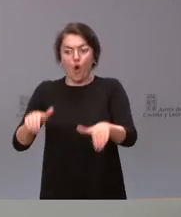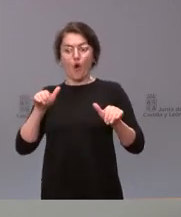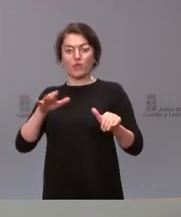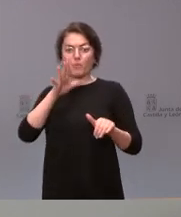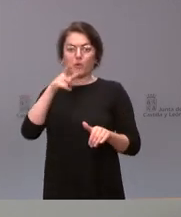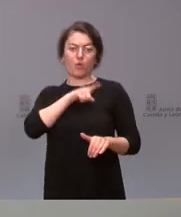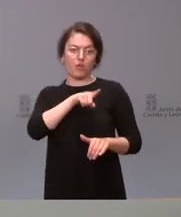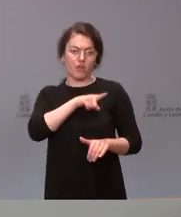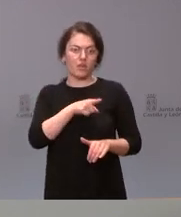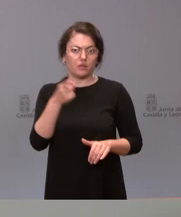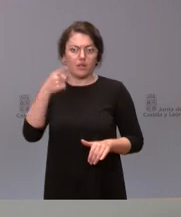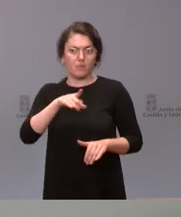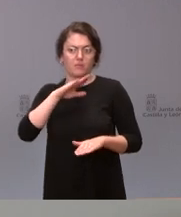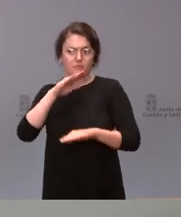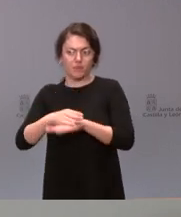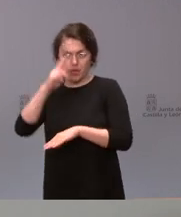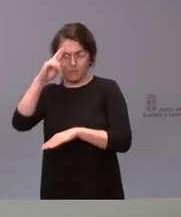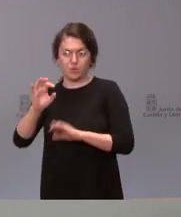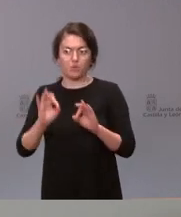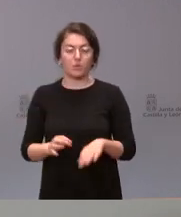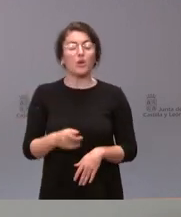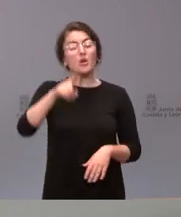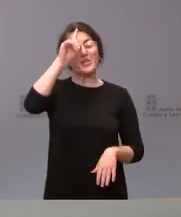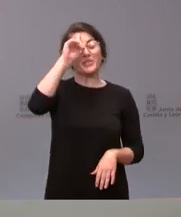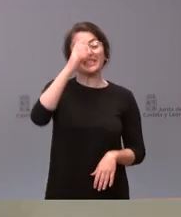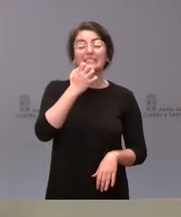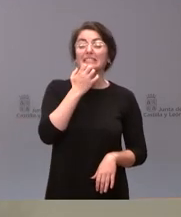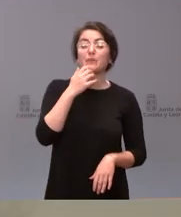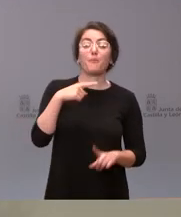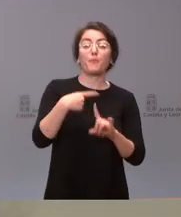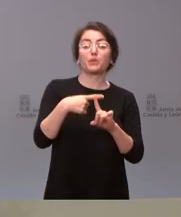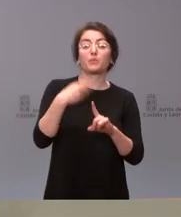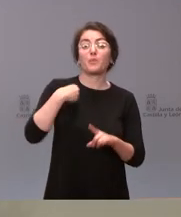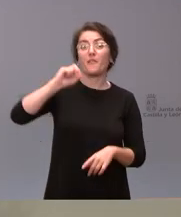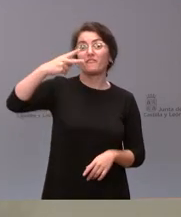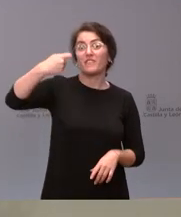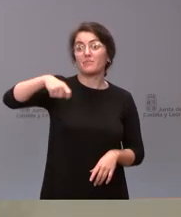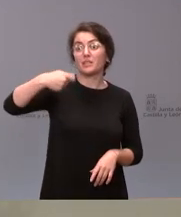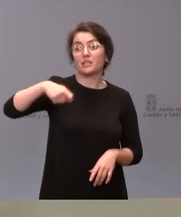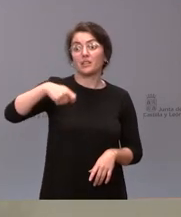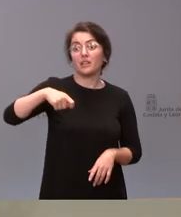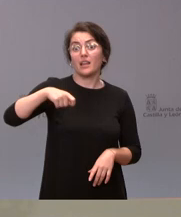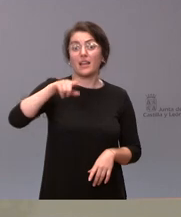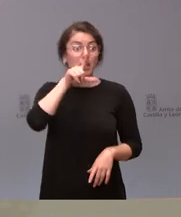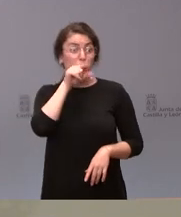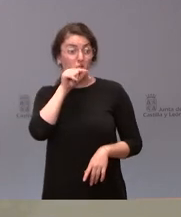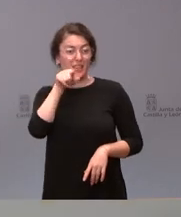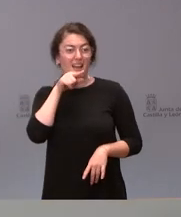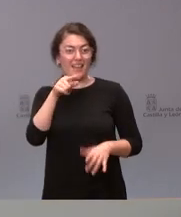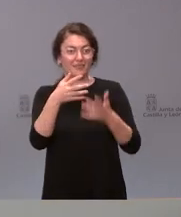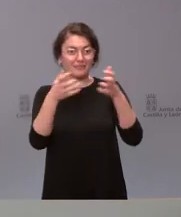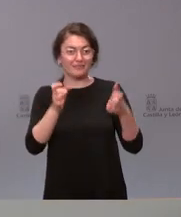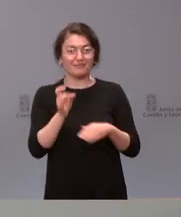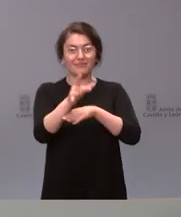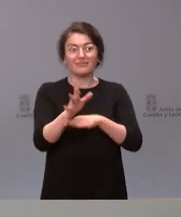Sí, entonces, siguiendo su argumentación, no sé si hubiera sido bueno que el vicepresidente no hubiera hecho esa reacción a través de Twitter. Siempre es